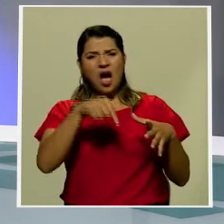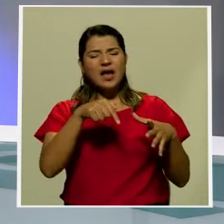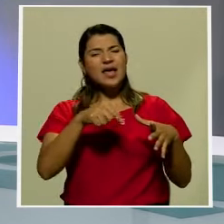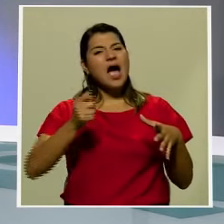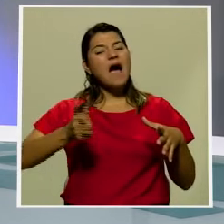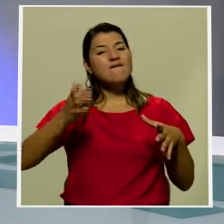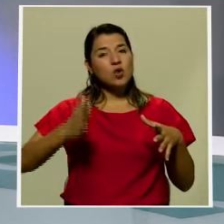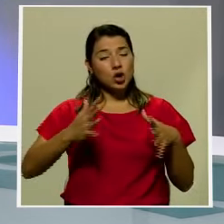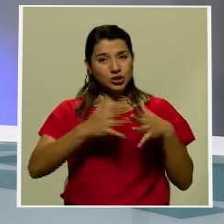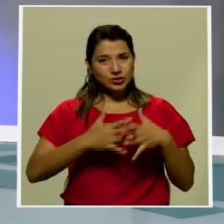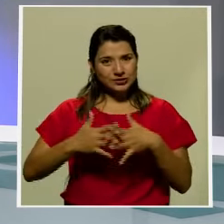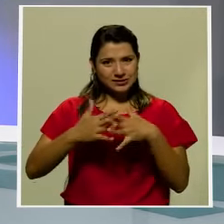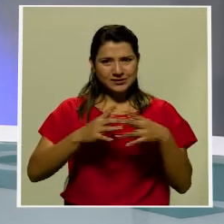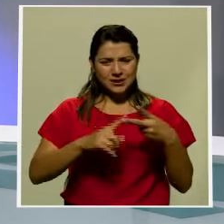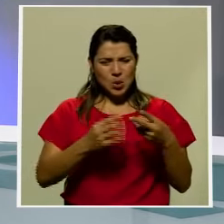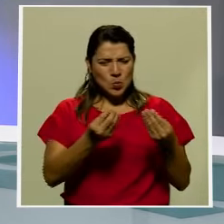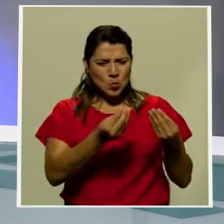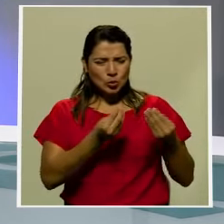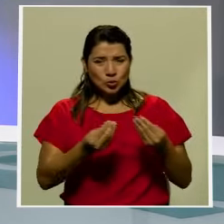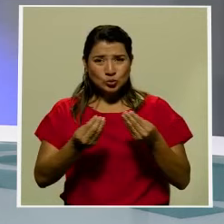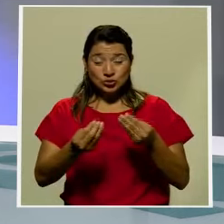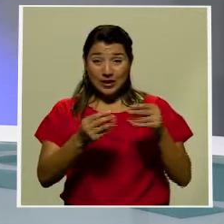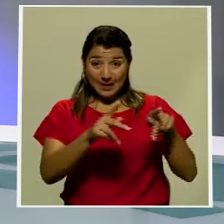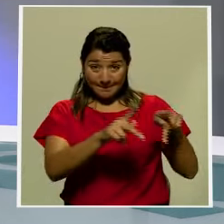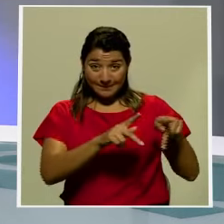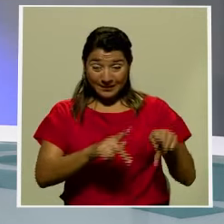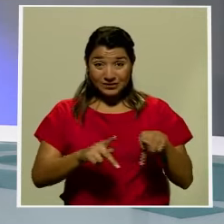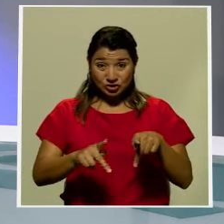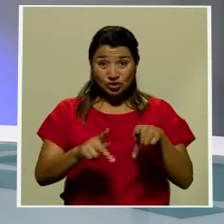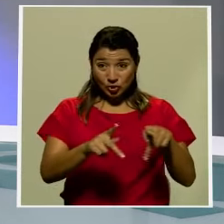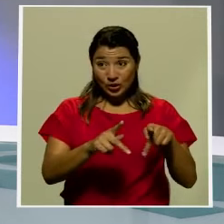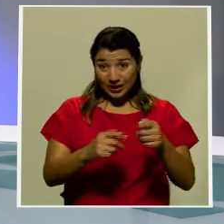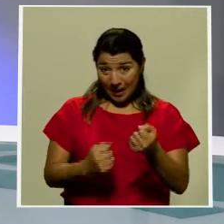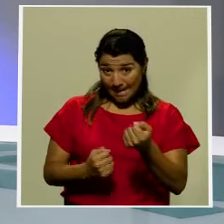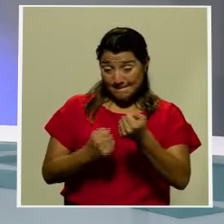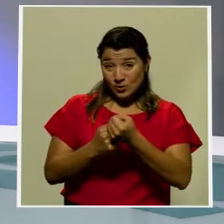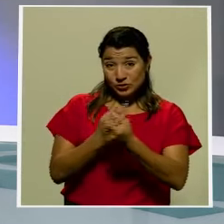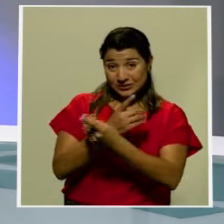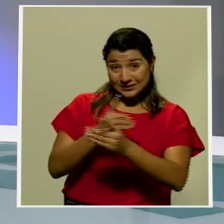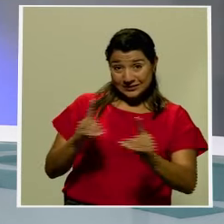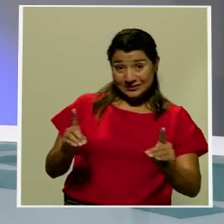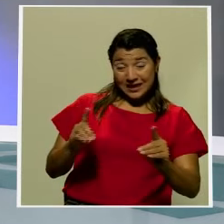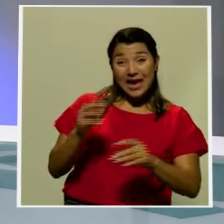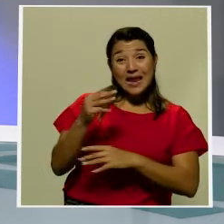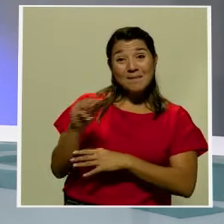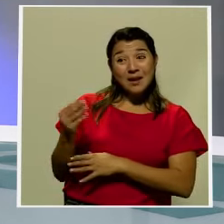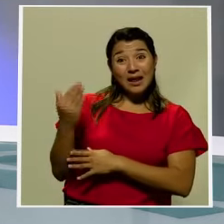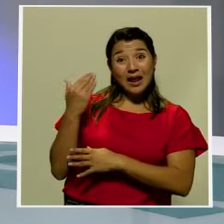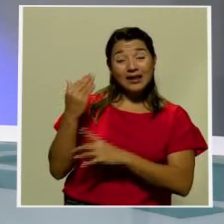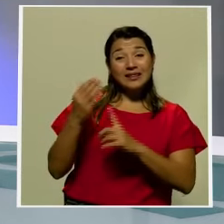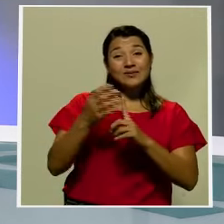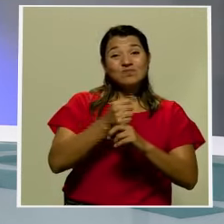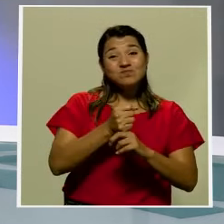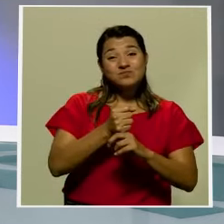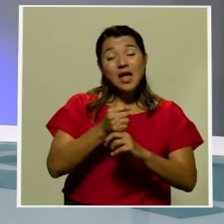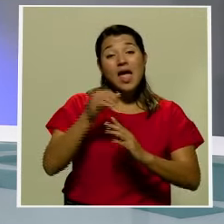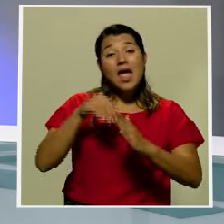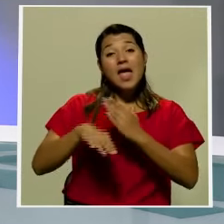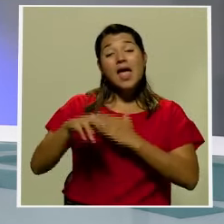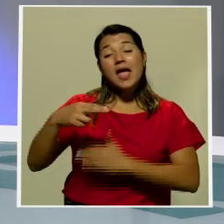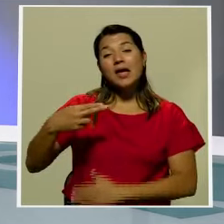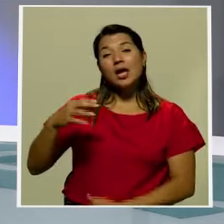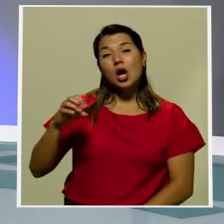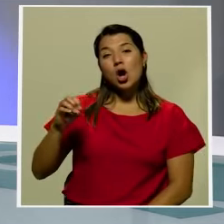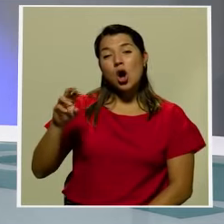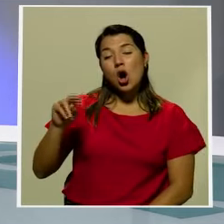decenas de figuras de la oposición pro-democrática, fueron detenidas el miércoles en Hong Kong durante la